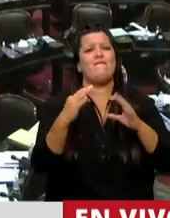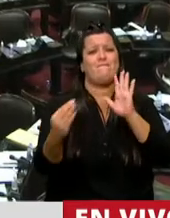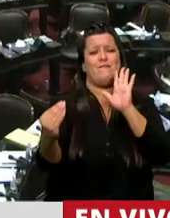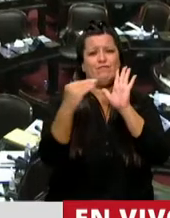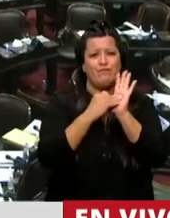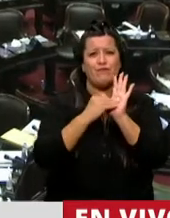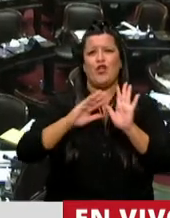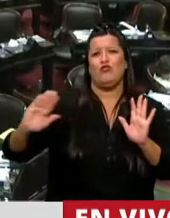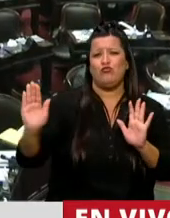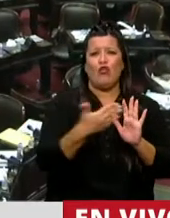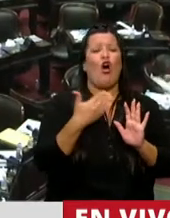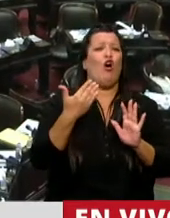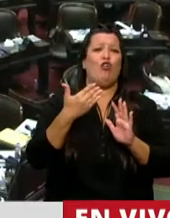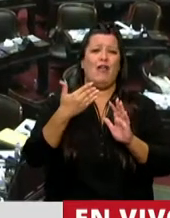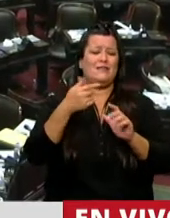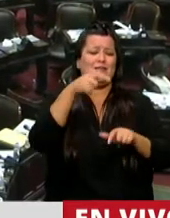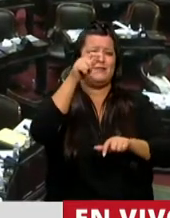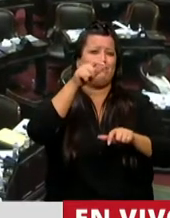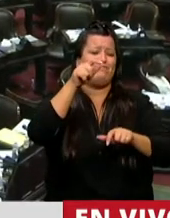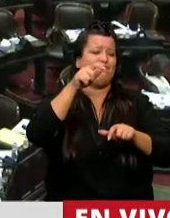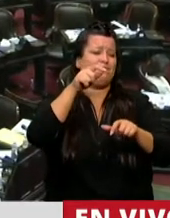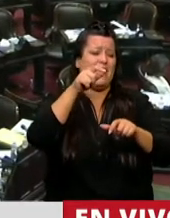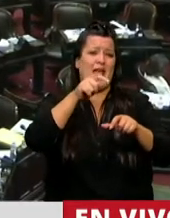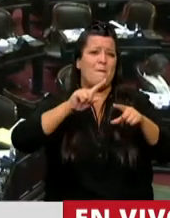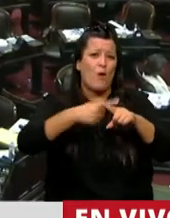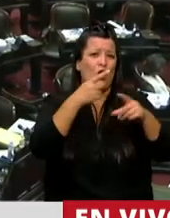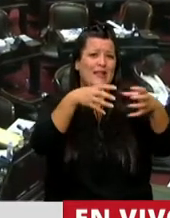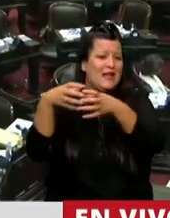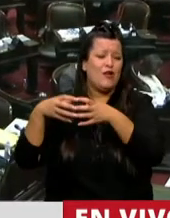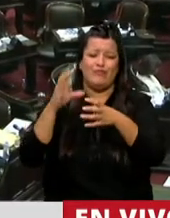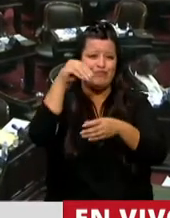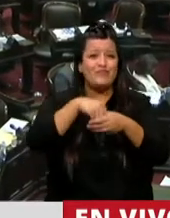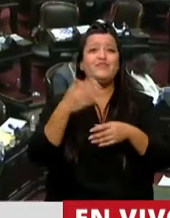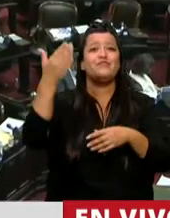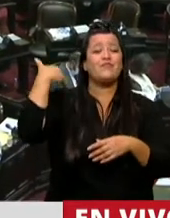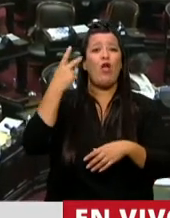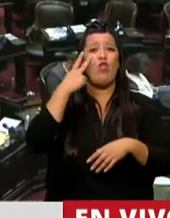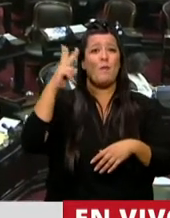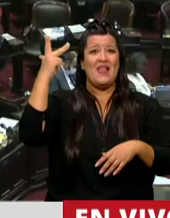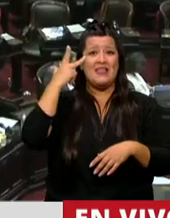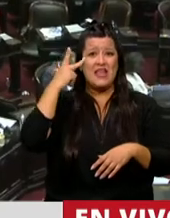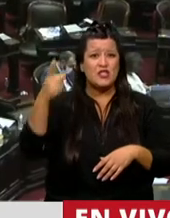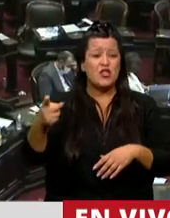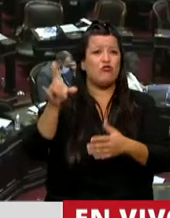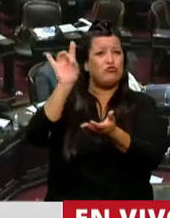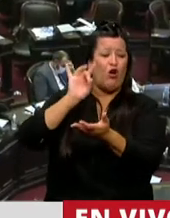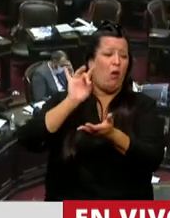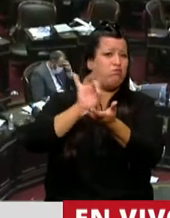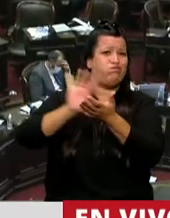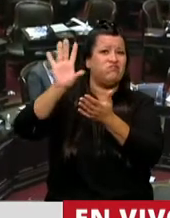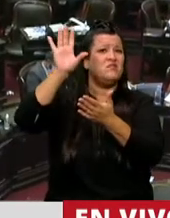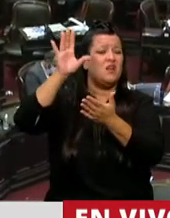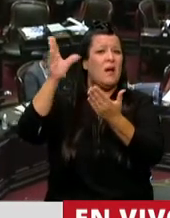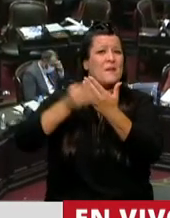plataformas de todas las fuerzas políticas. Creo que esto no hubiera permitido evitar que en el año 2018 se elimine el Ministerio de Ciencia y